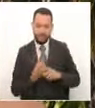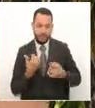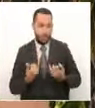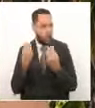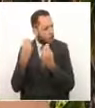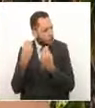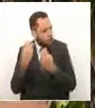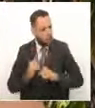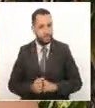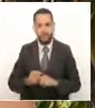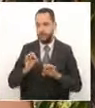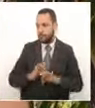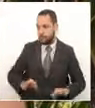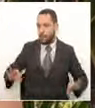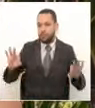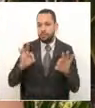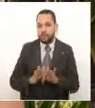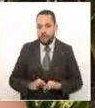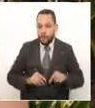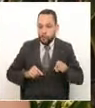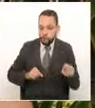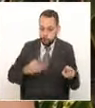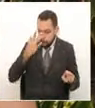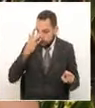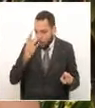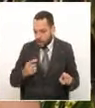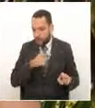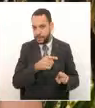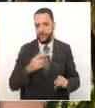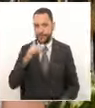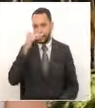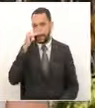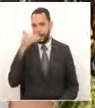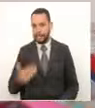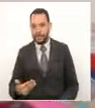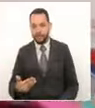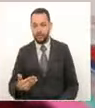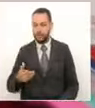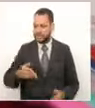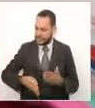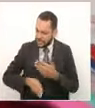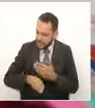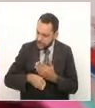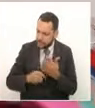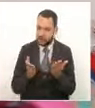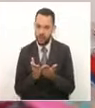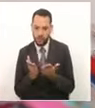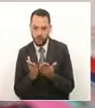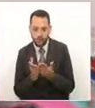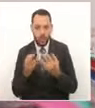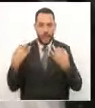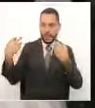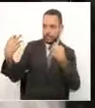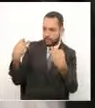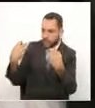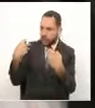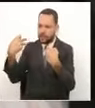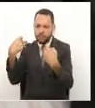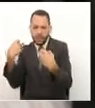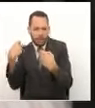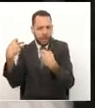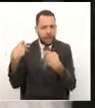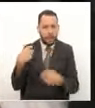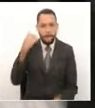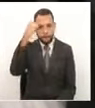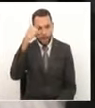importante porque los niños no dejan la rutina del estudio, les explican muy bien, las profesoras